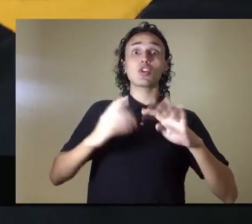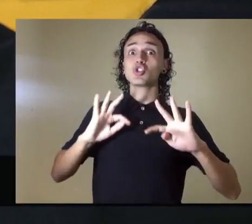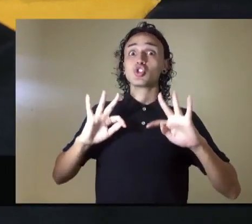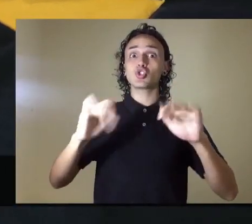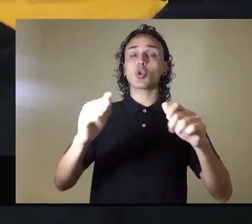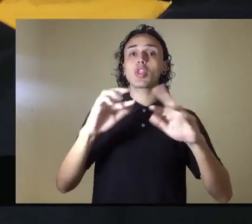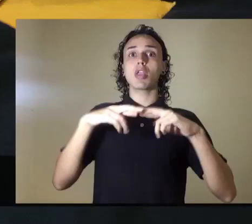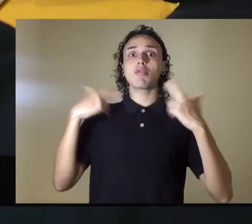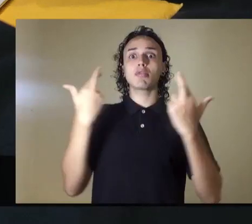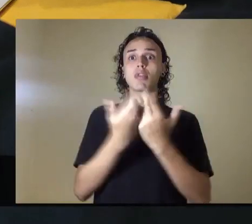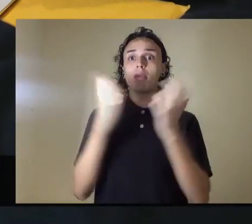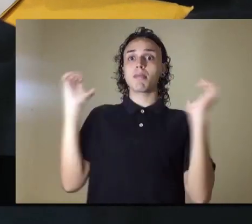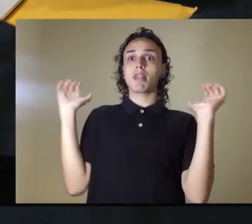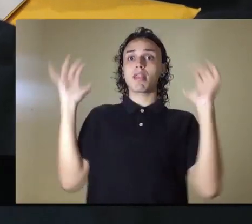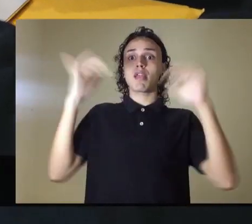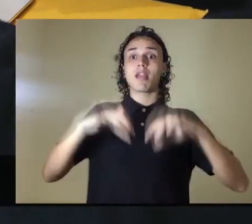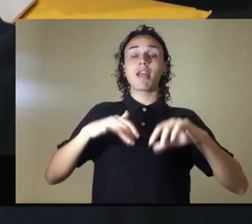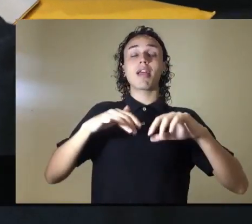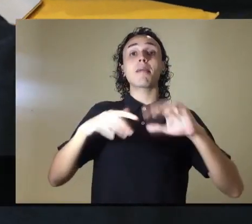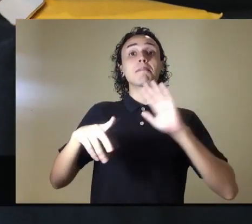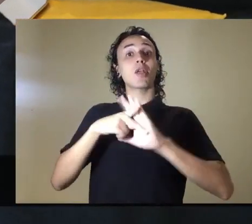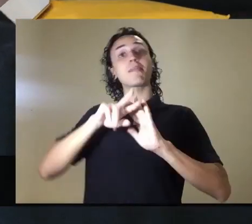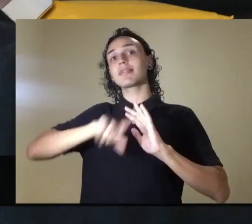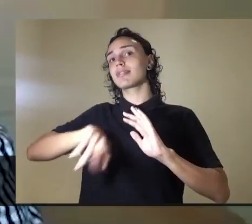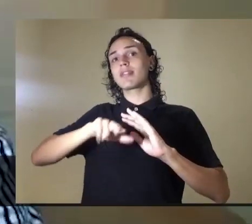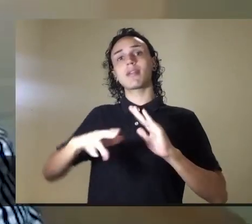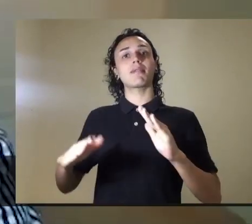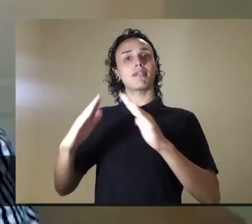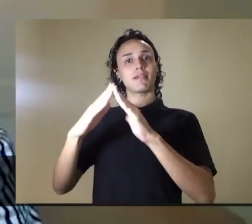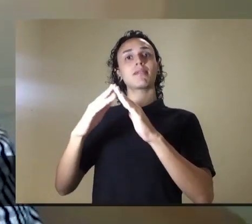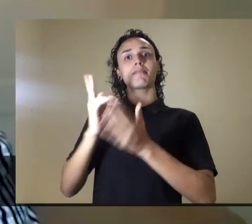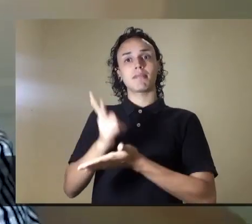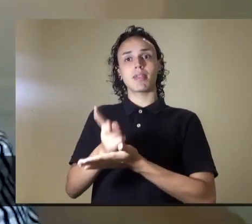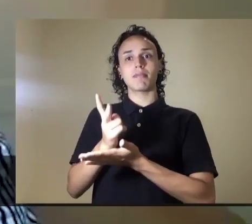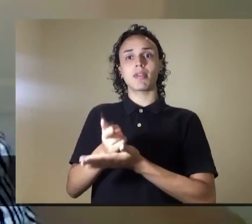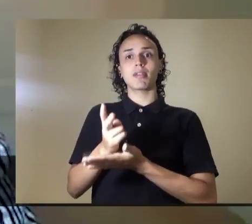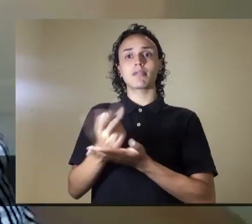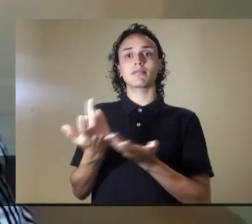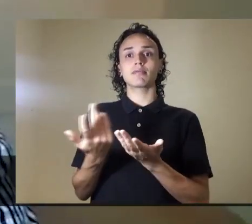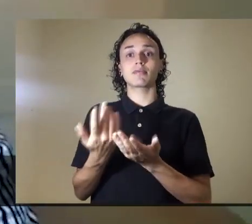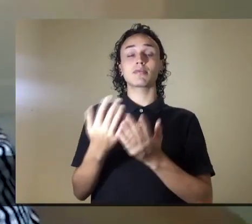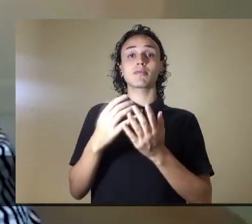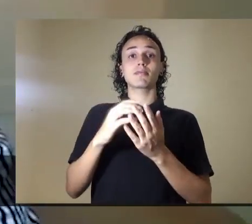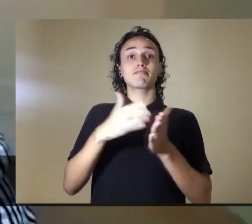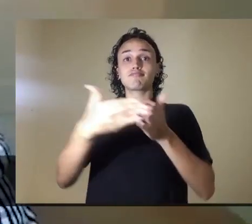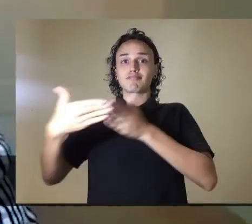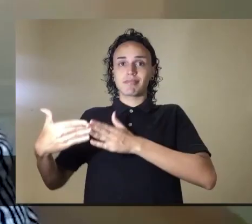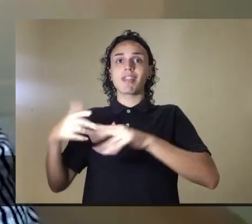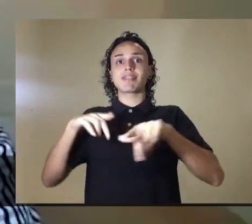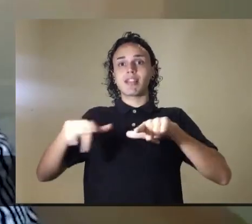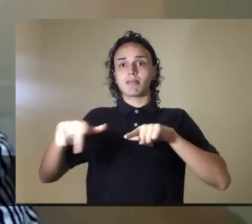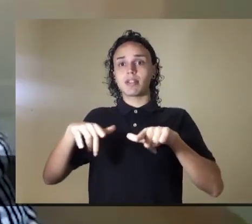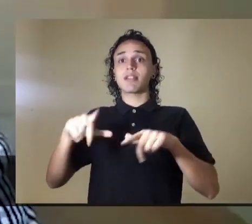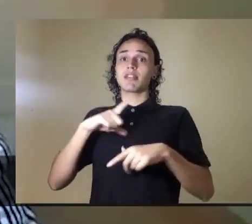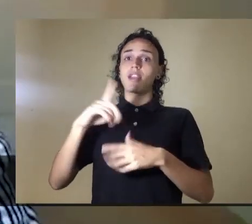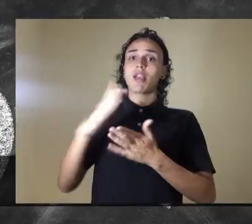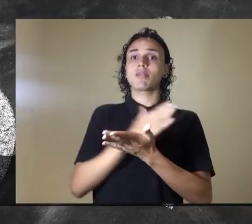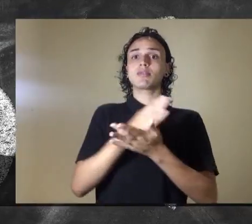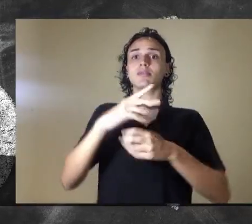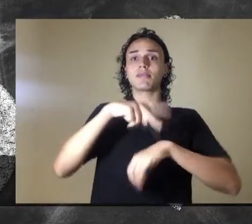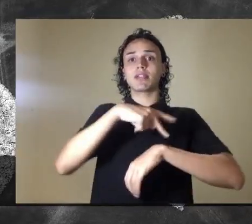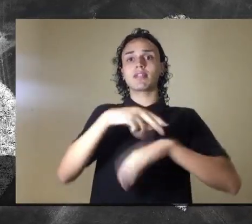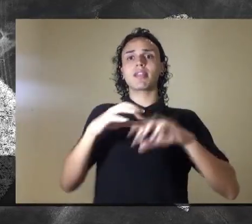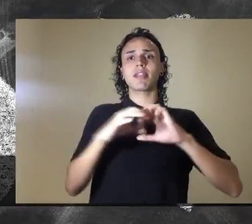del entorno de trabajo, claro. Hasta países en los que permiten reuniones de hasta 10 personas, 6 personas.